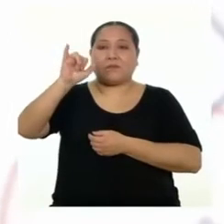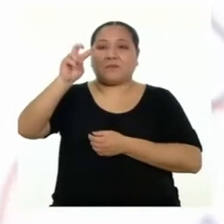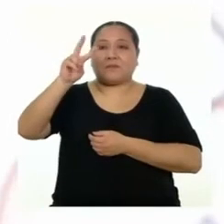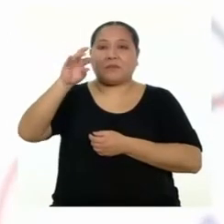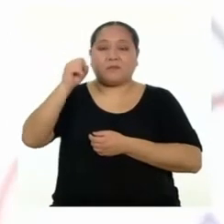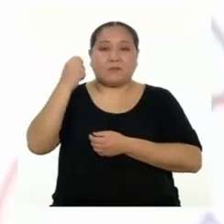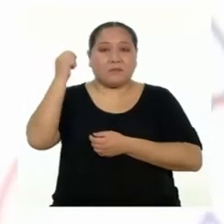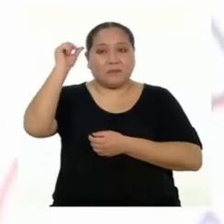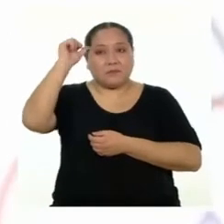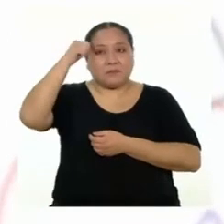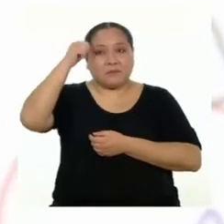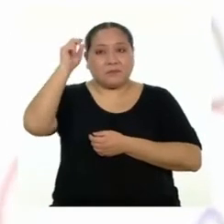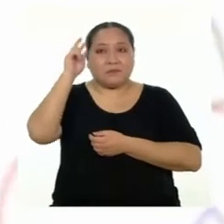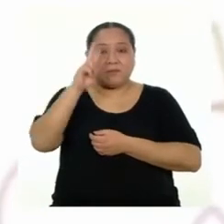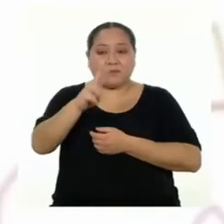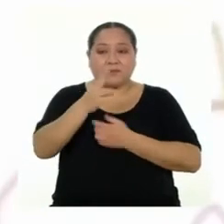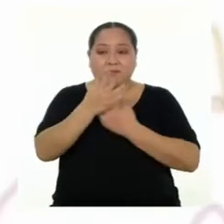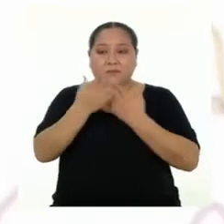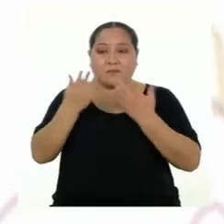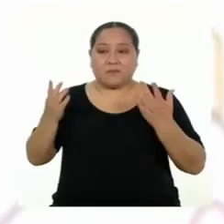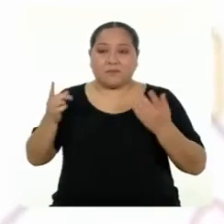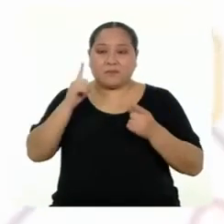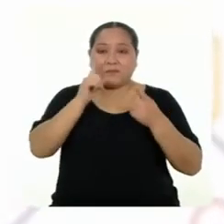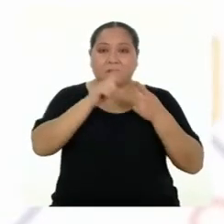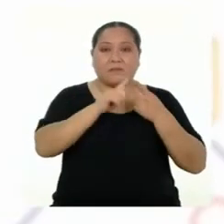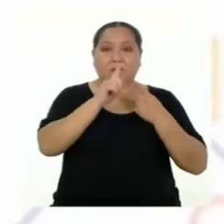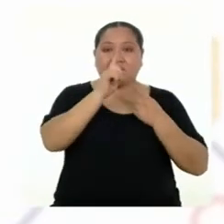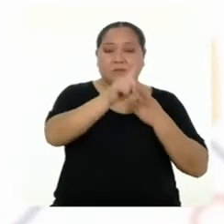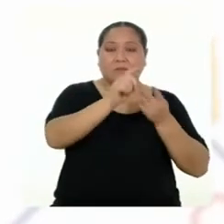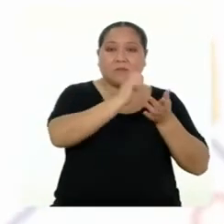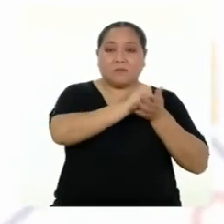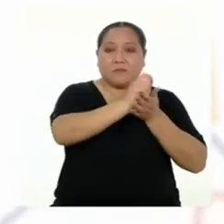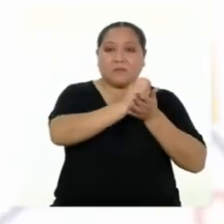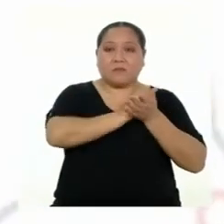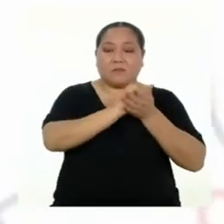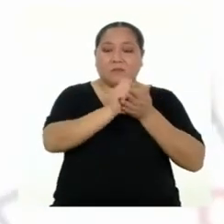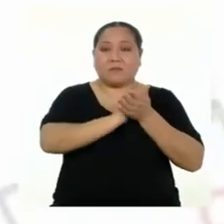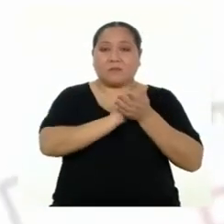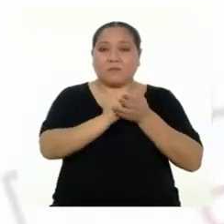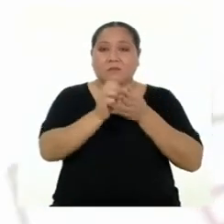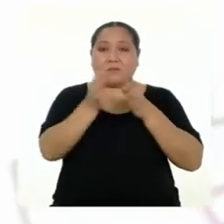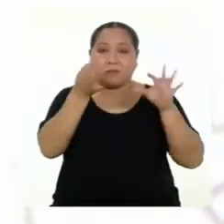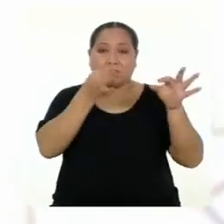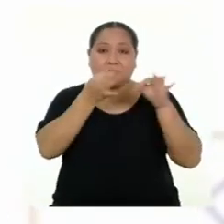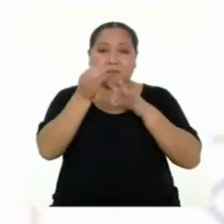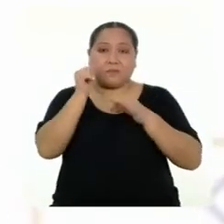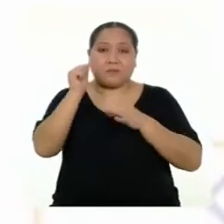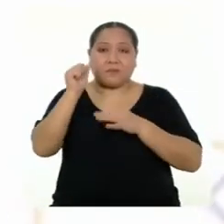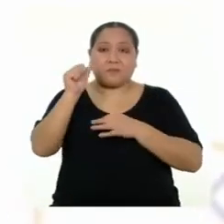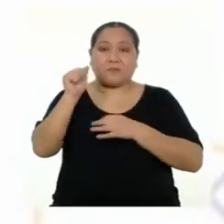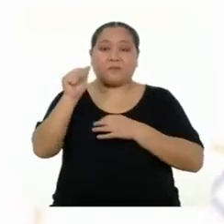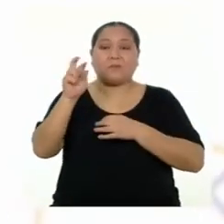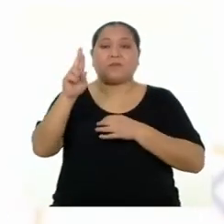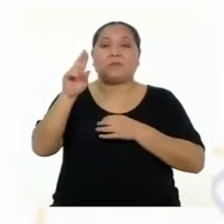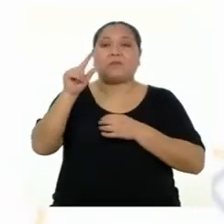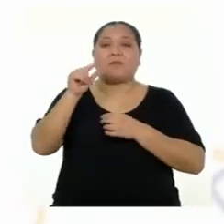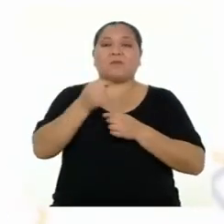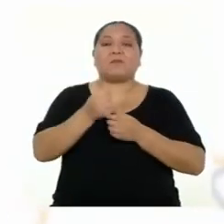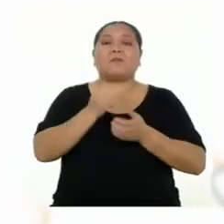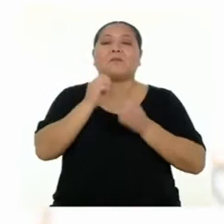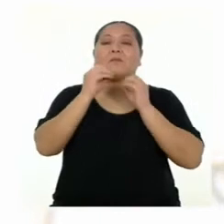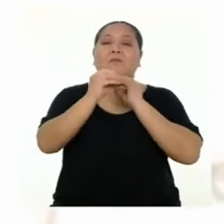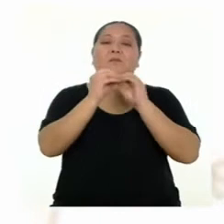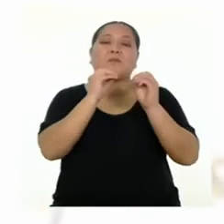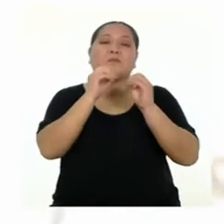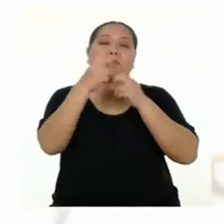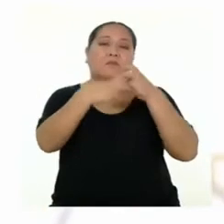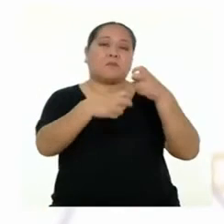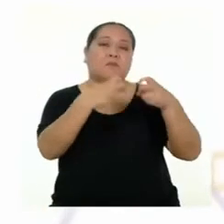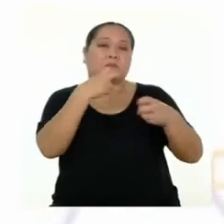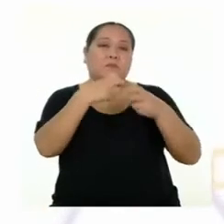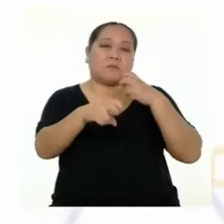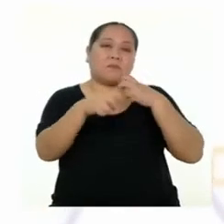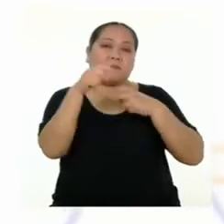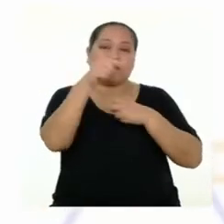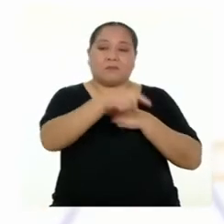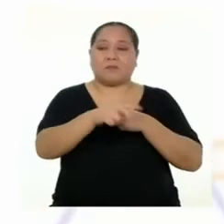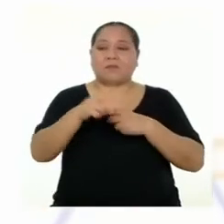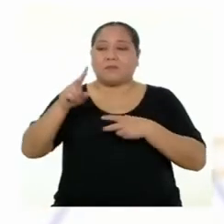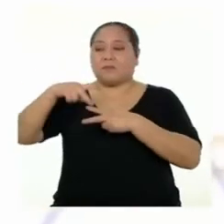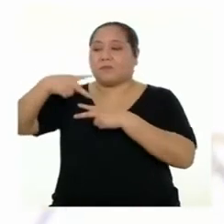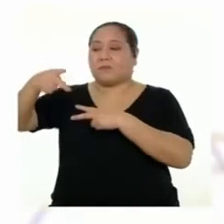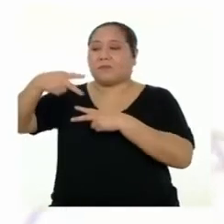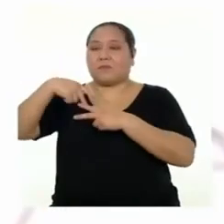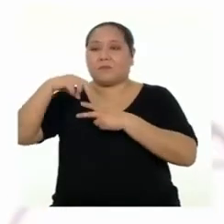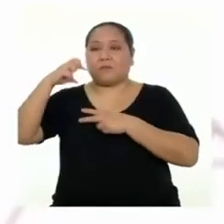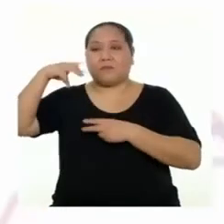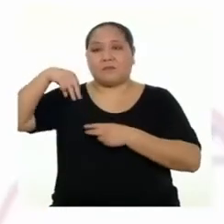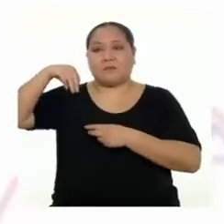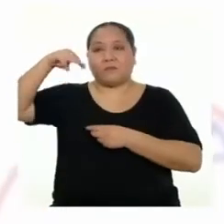Recuerden que son dos productos. Uno es un texto argumentativo para contribuir a solucionar el conflicto que se ha suscitado entre los